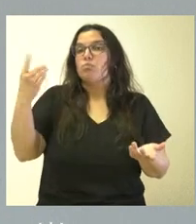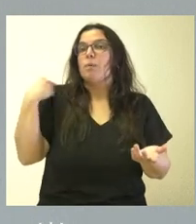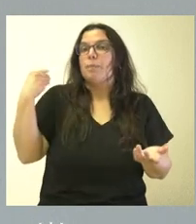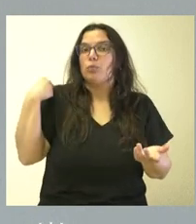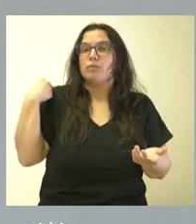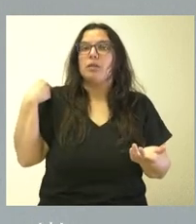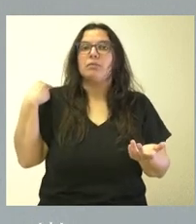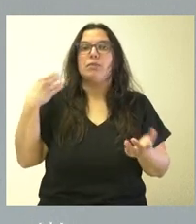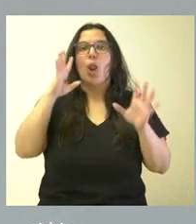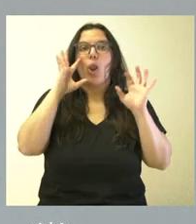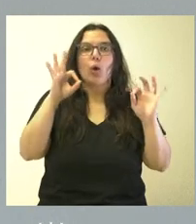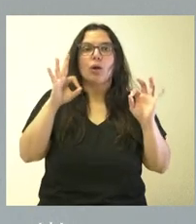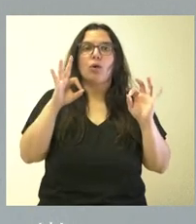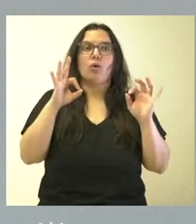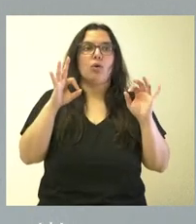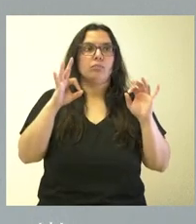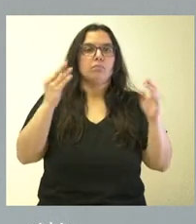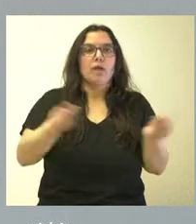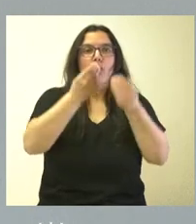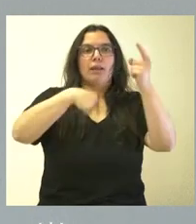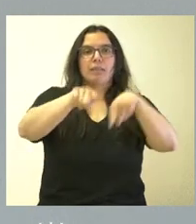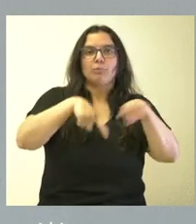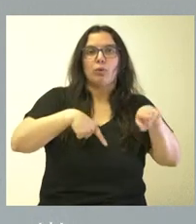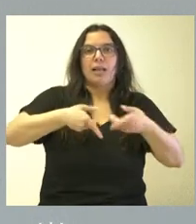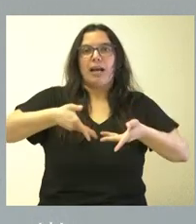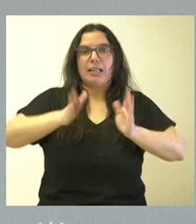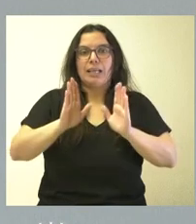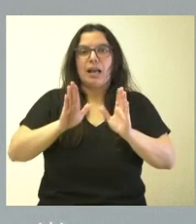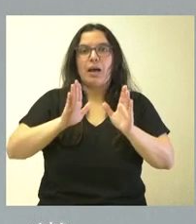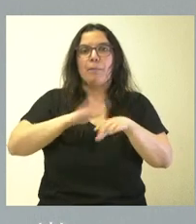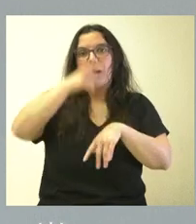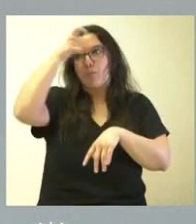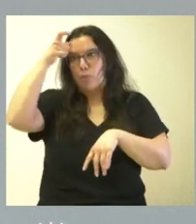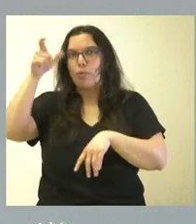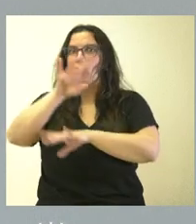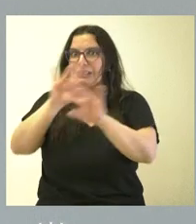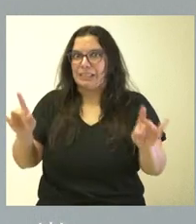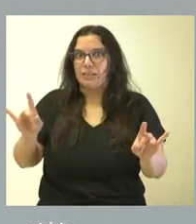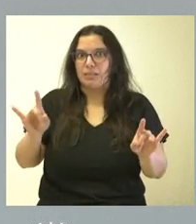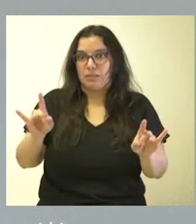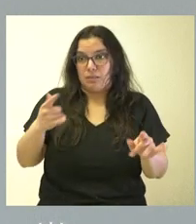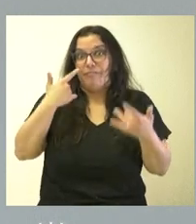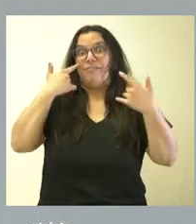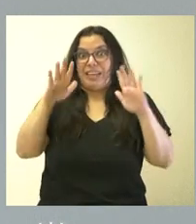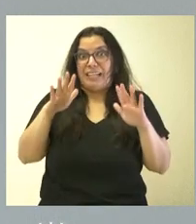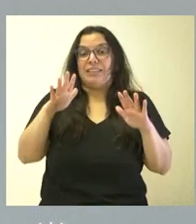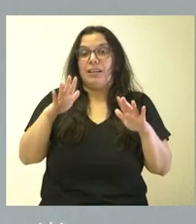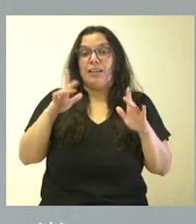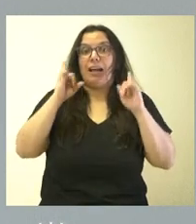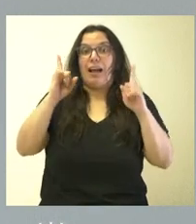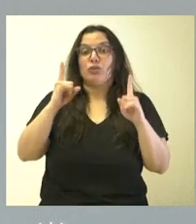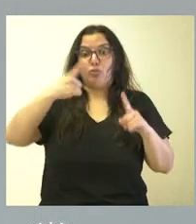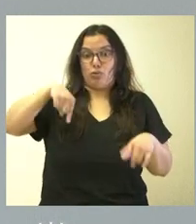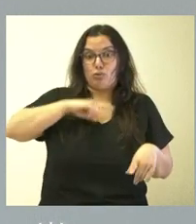que sí es lógico mejorar ese transporte por carretera en el ámbito rural, le diré que sí. Y tan es así que, en el caso concreto de